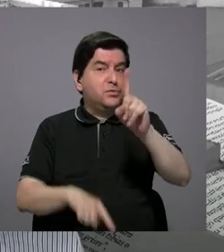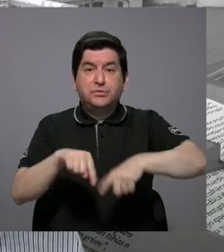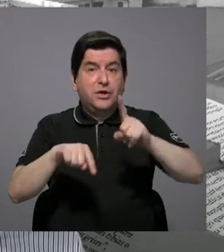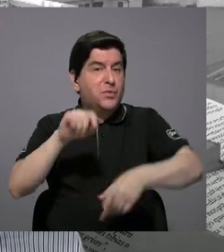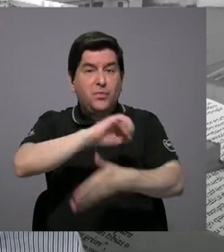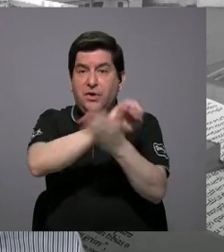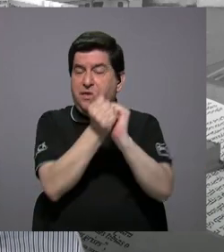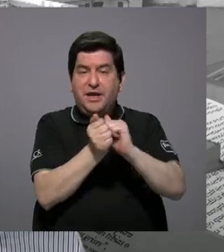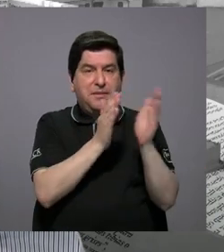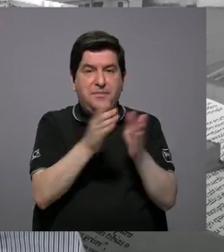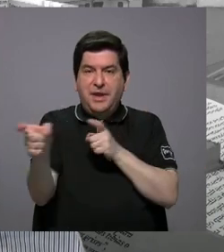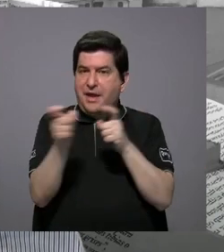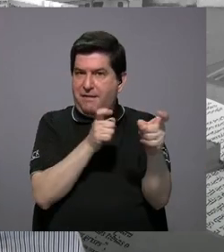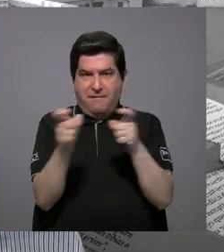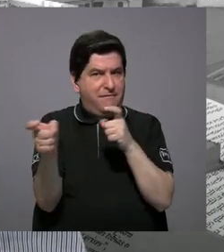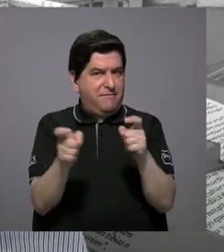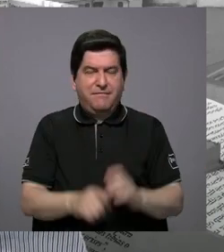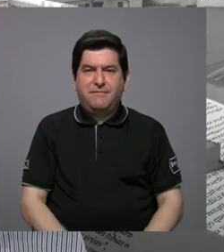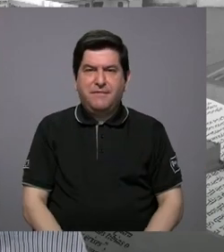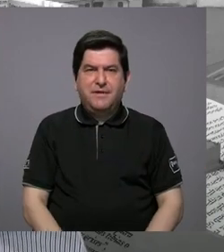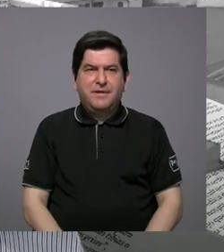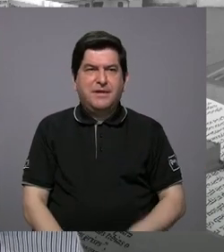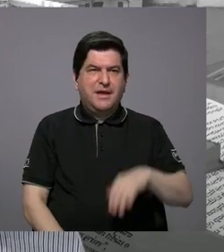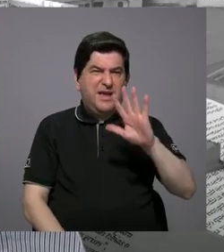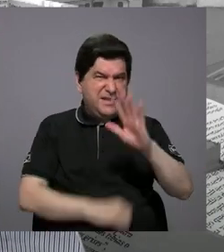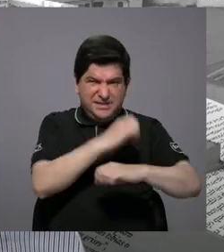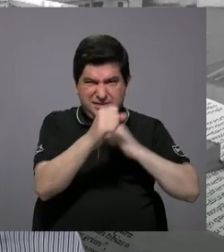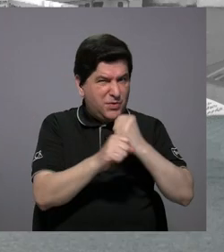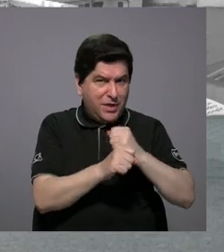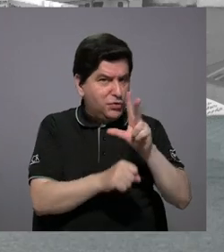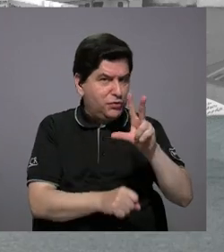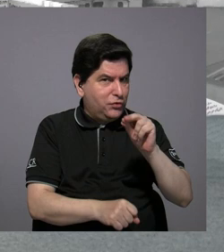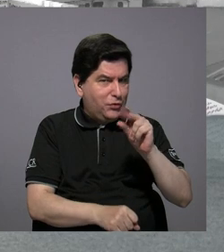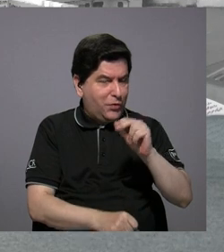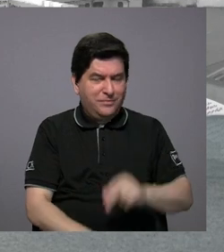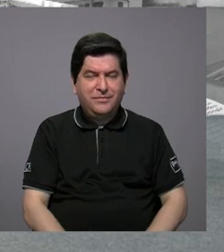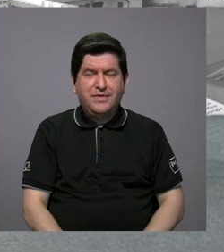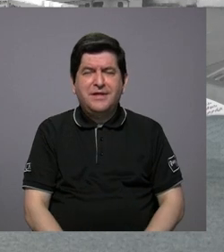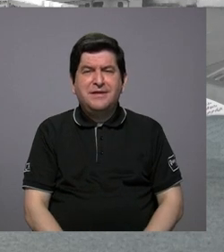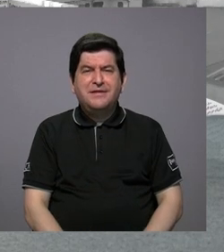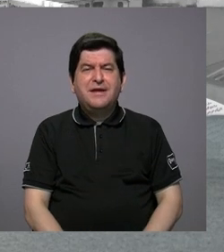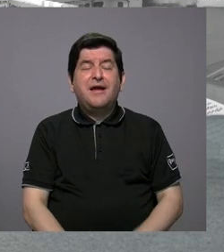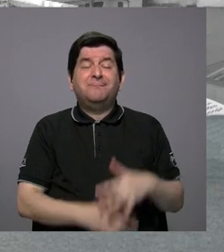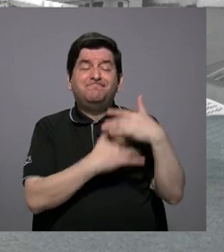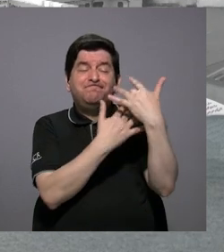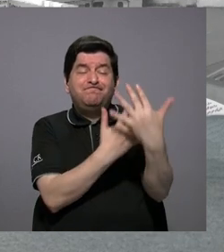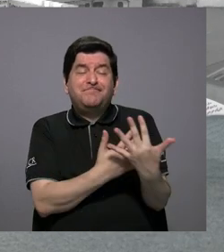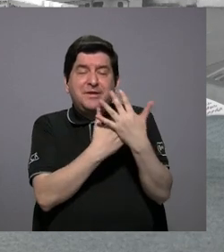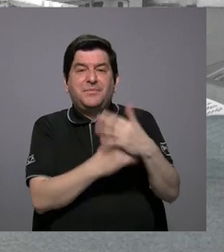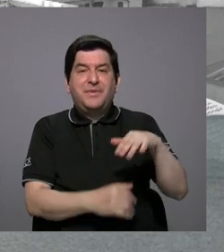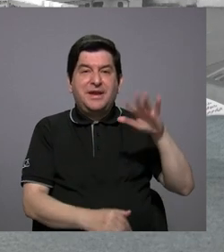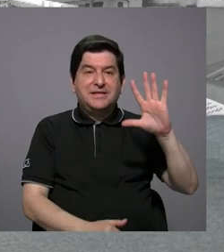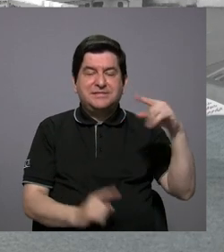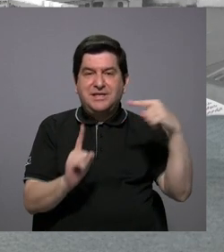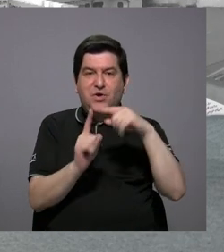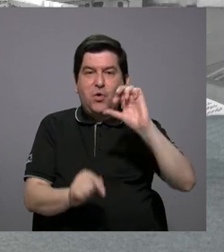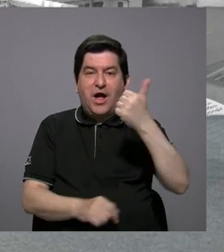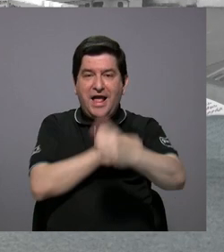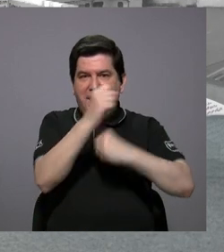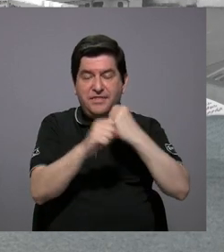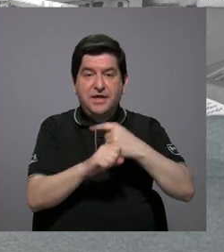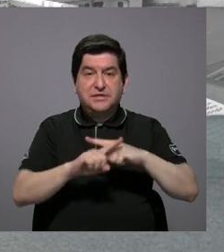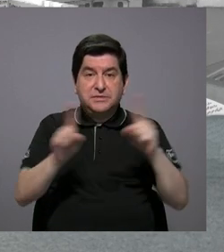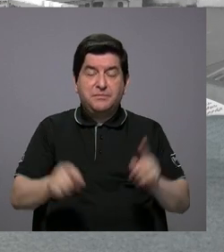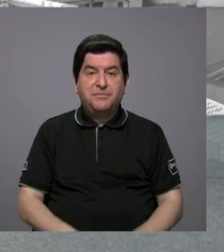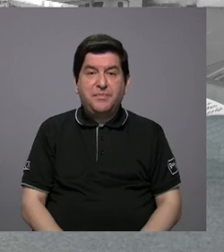puede cambiar un plan regulador de menos de cinco años. debería esperarse de cinco a diez años, pero cualquier